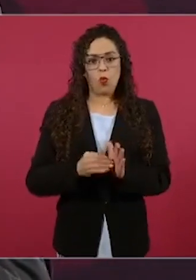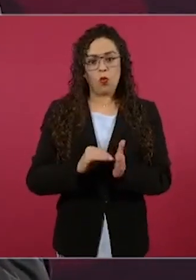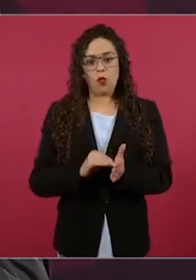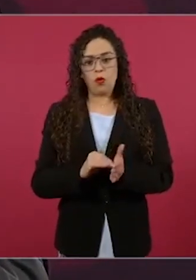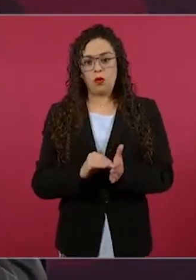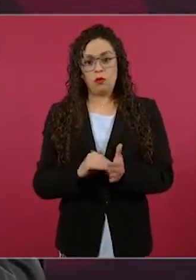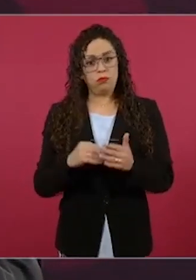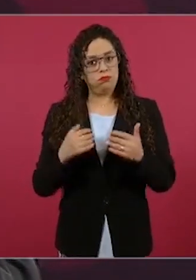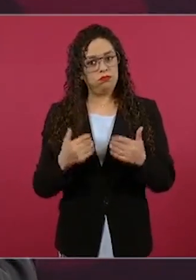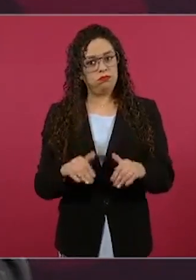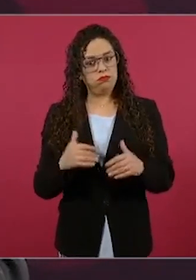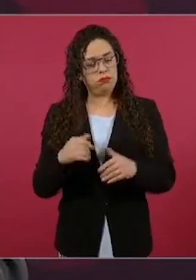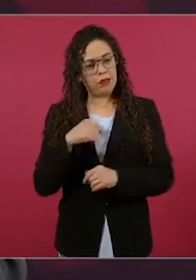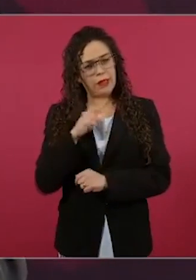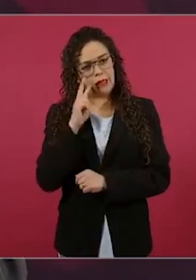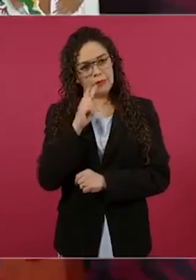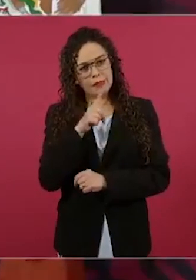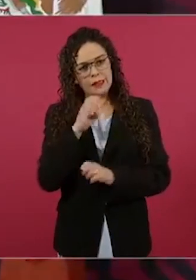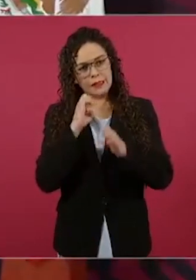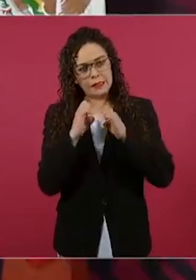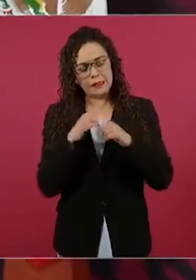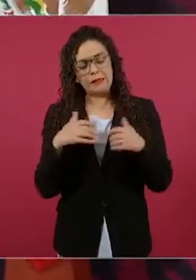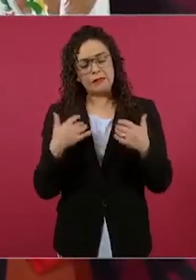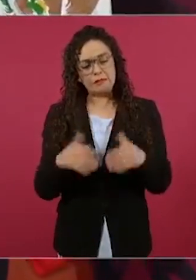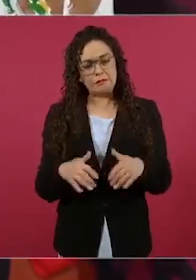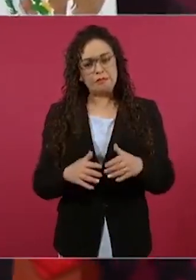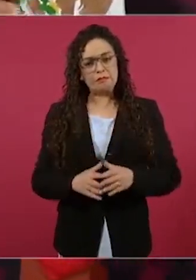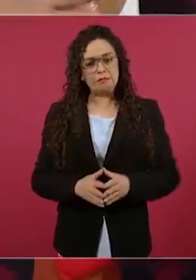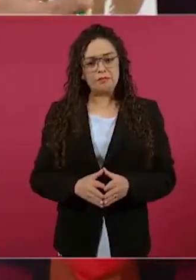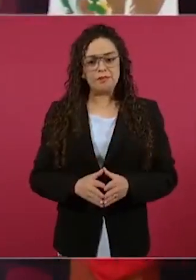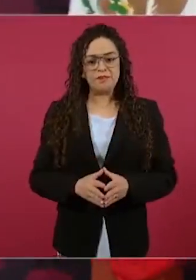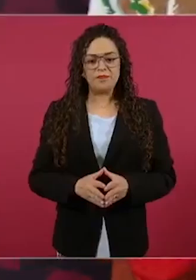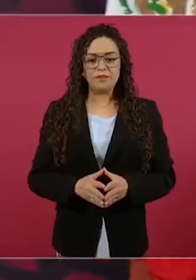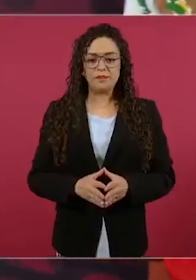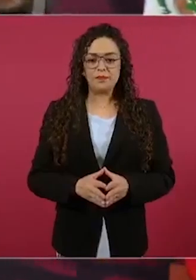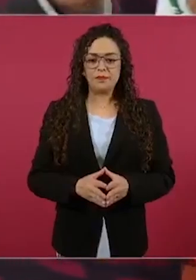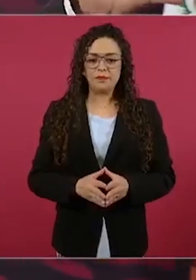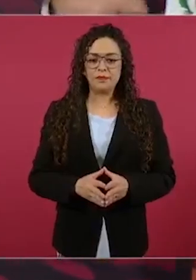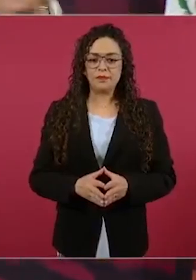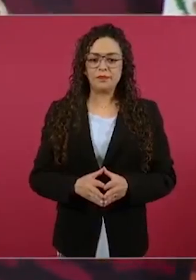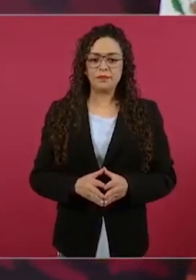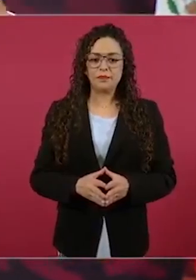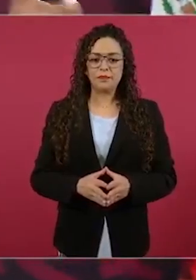Y lo que me llama la atención… Ah, bueno, le da